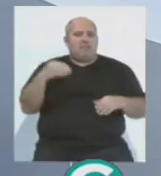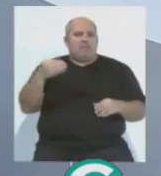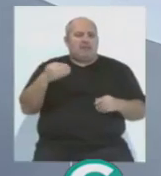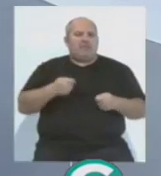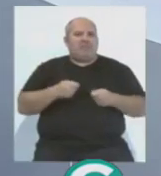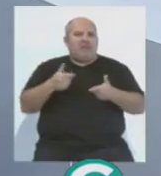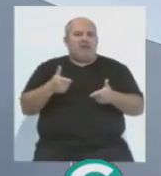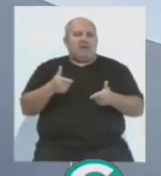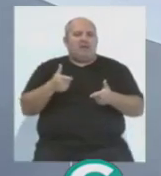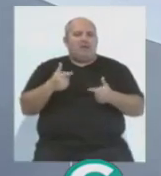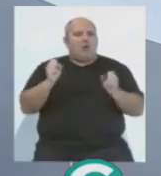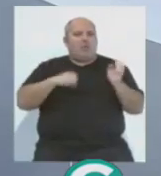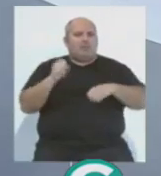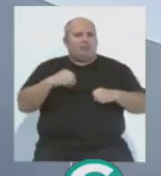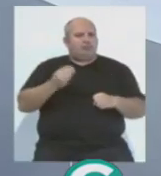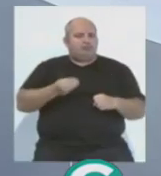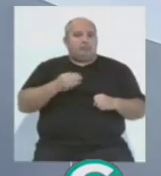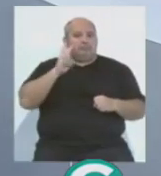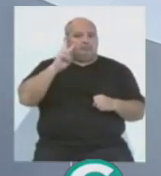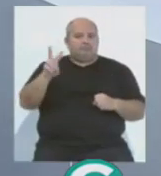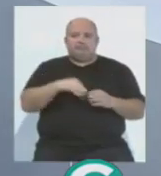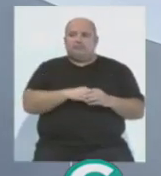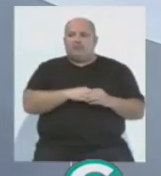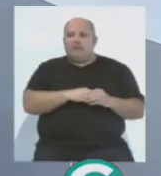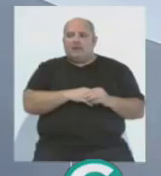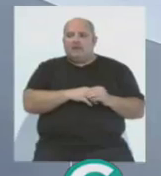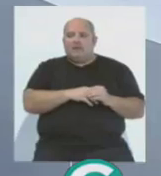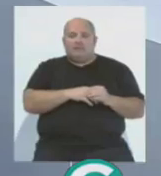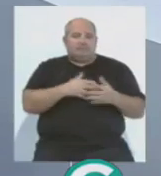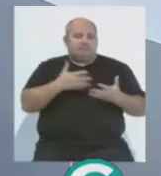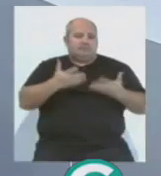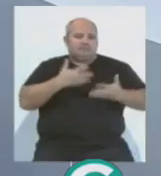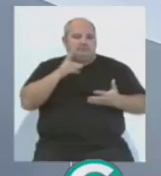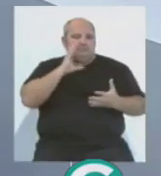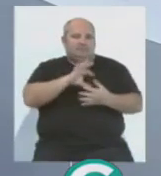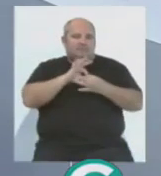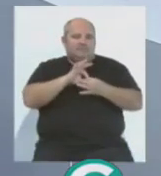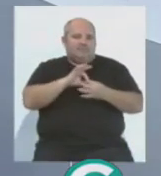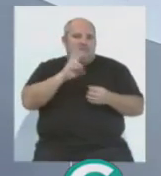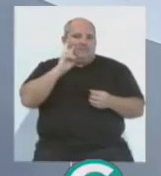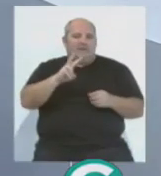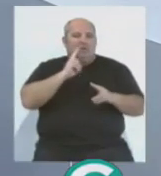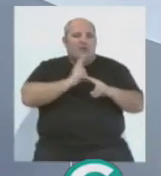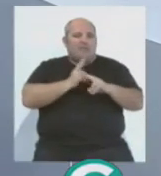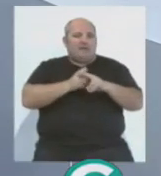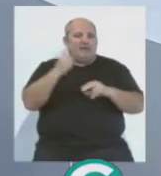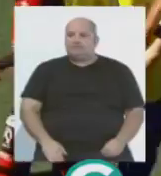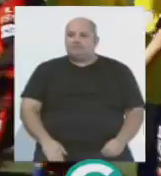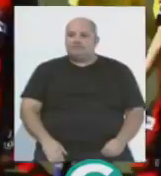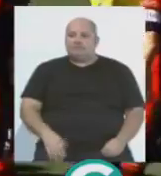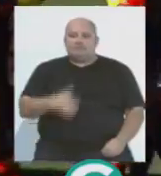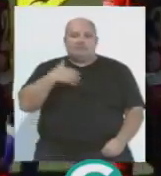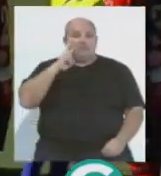B de competitividad, si les parece, vamos a ver, para que se vayan familiarizando con los nombres de los jugadores,